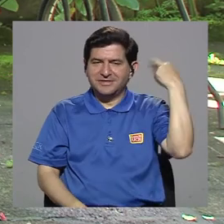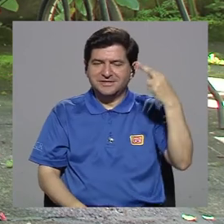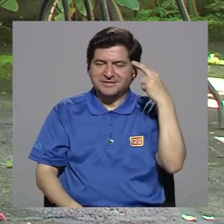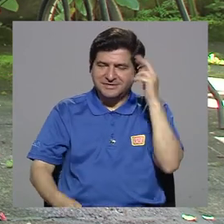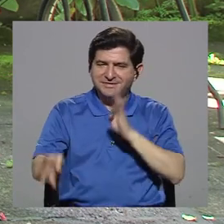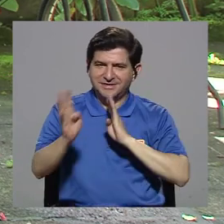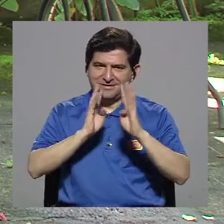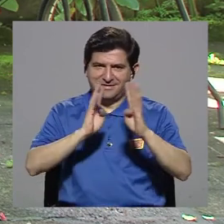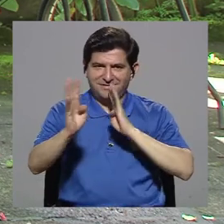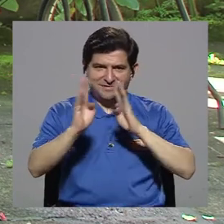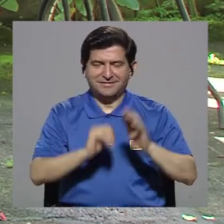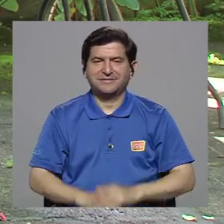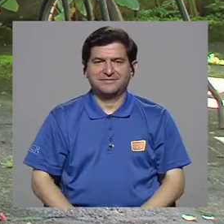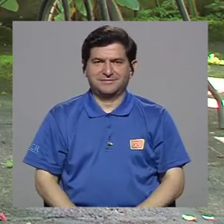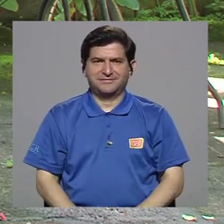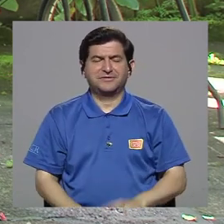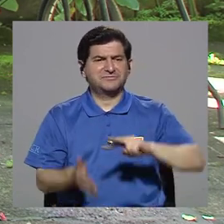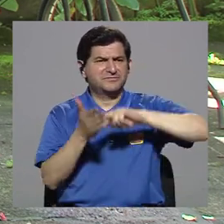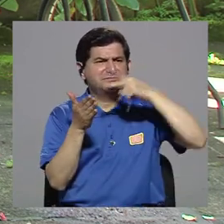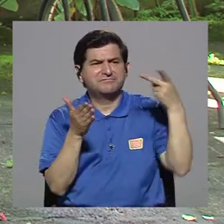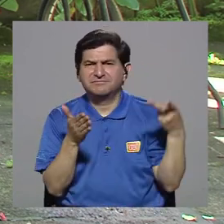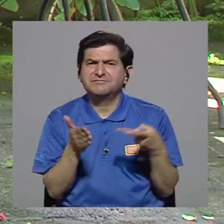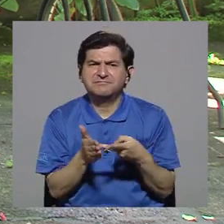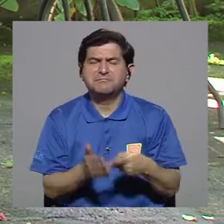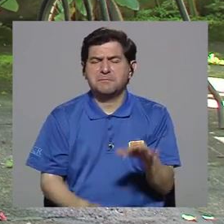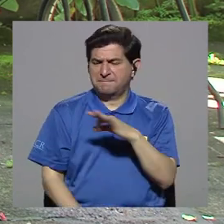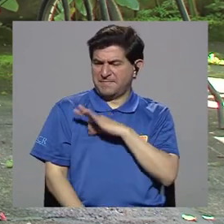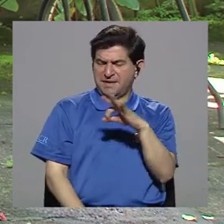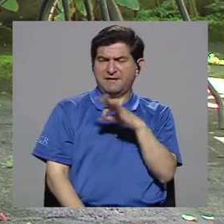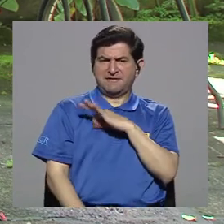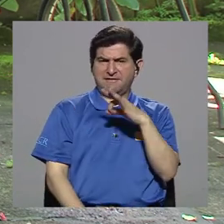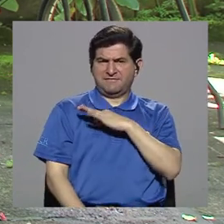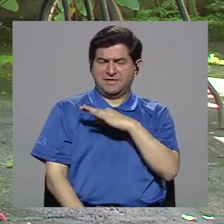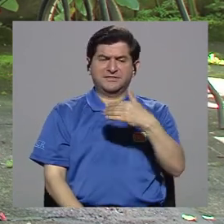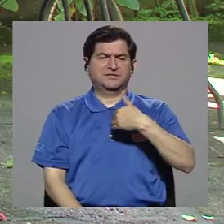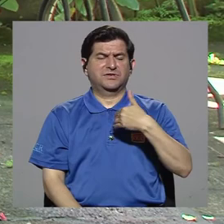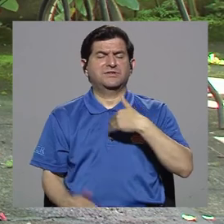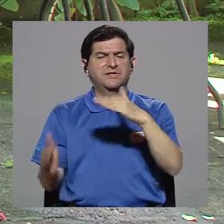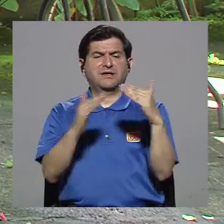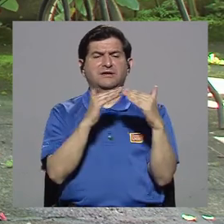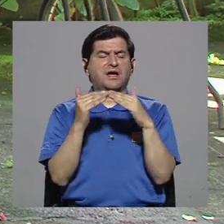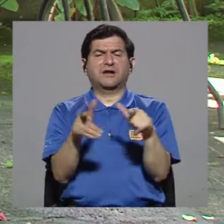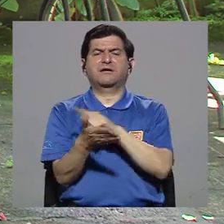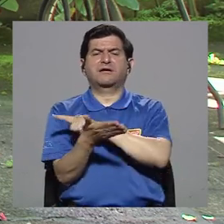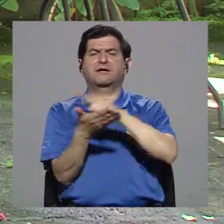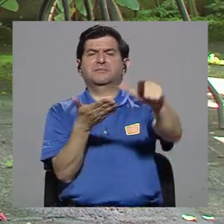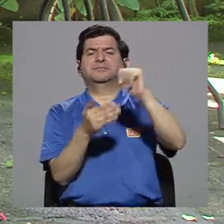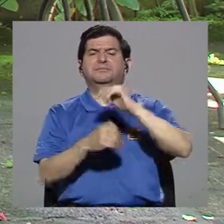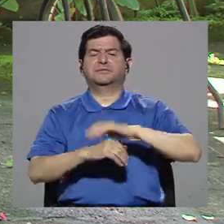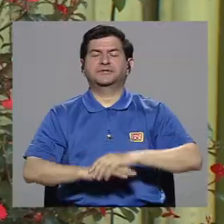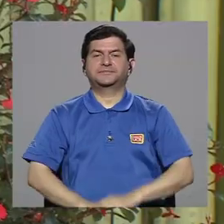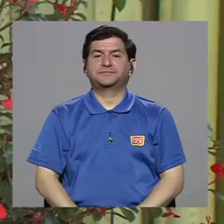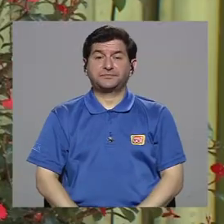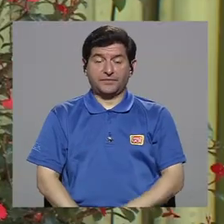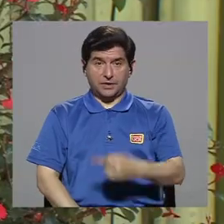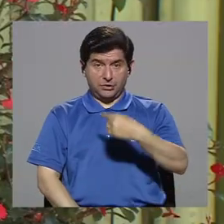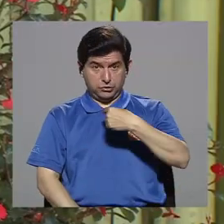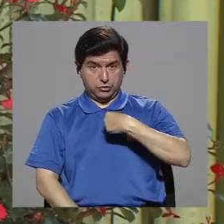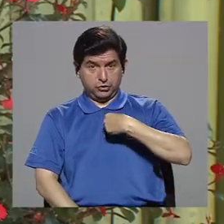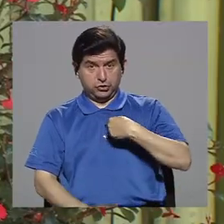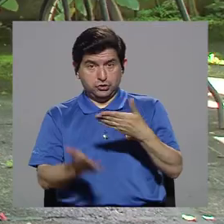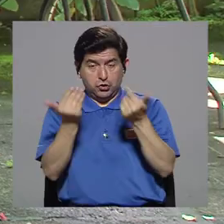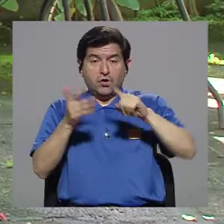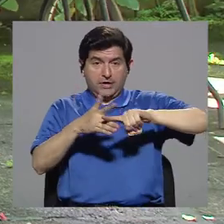acá conversando acerca, pues, del bienestar de tener las comunidades limpias. Yo